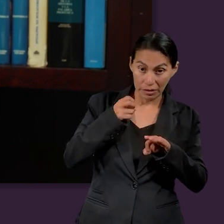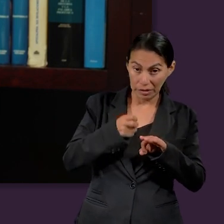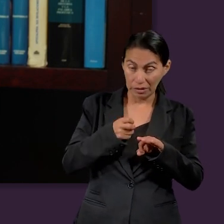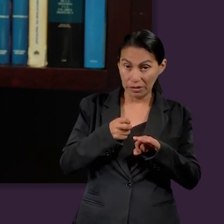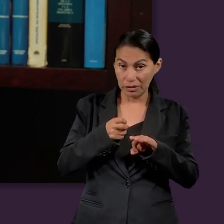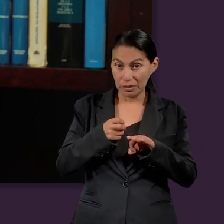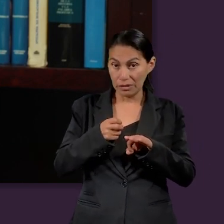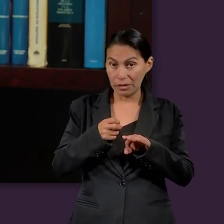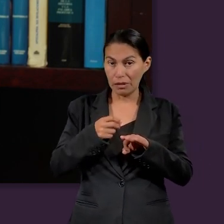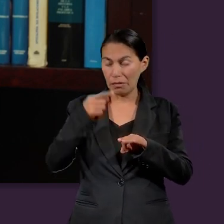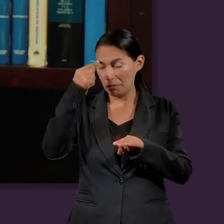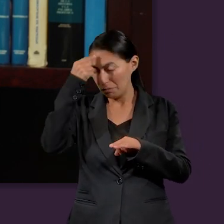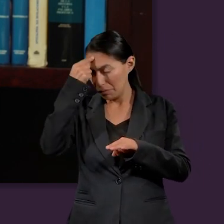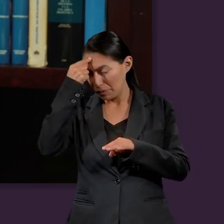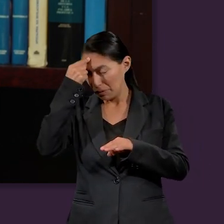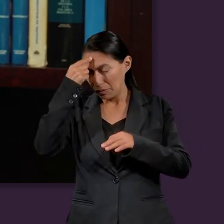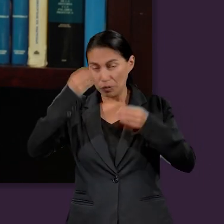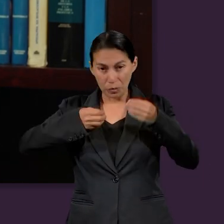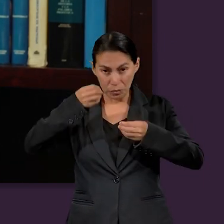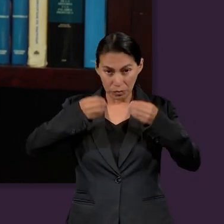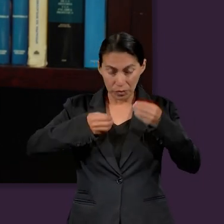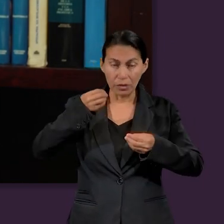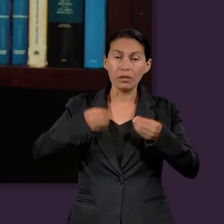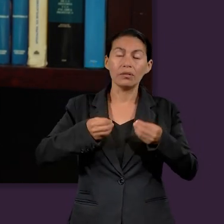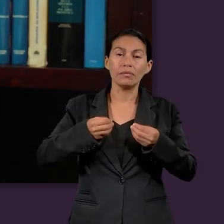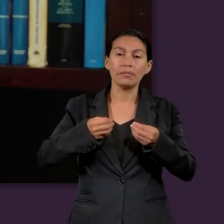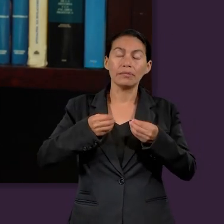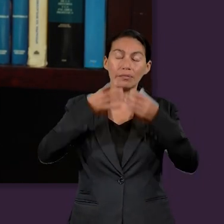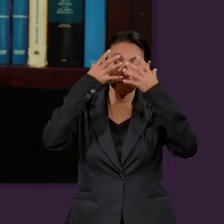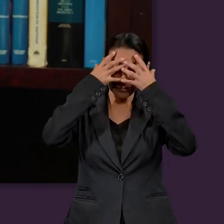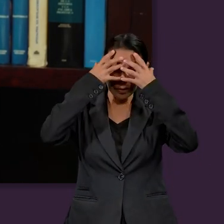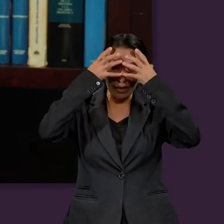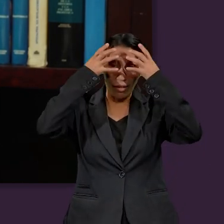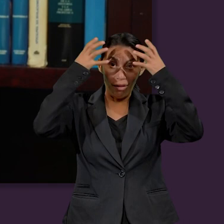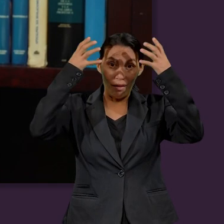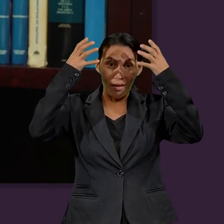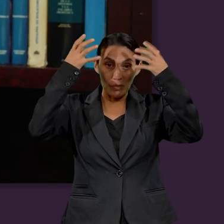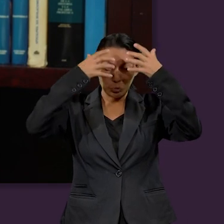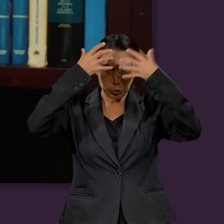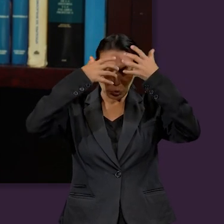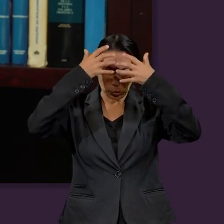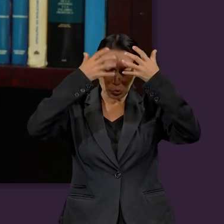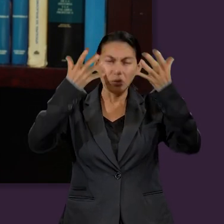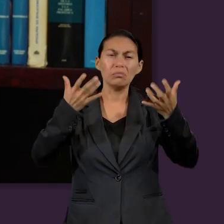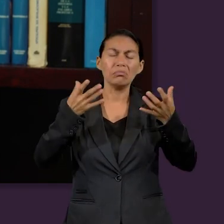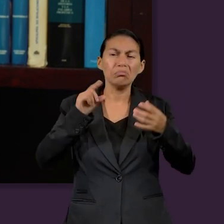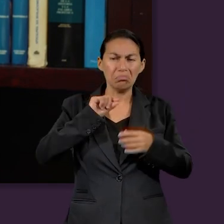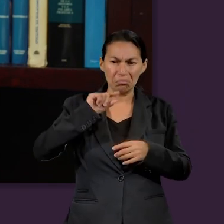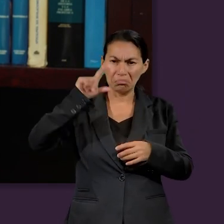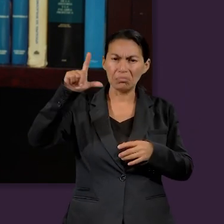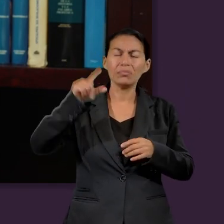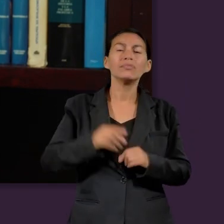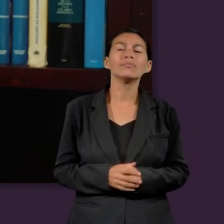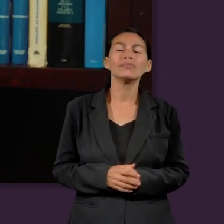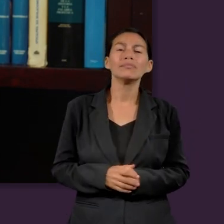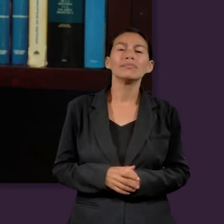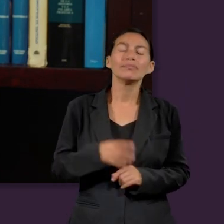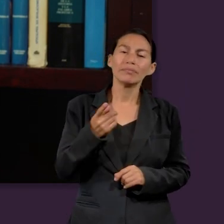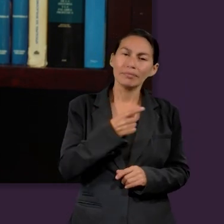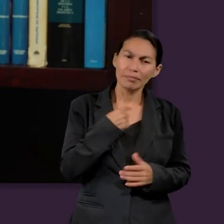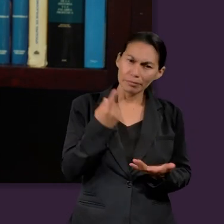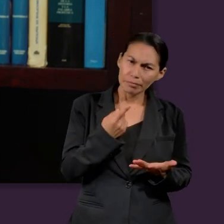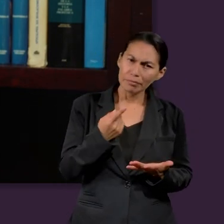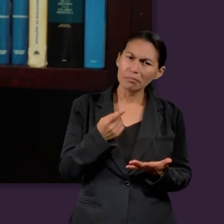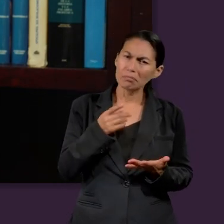trae una mente ocupada, se desarrollan las habilidades personales y se